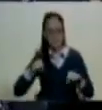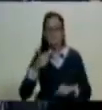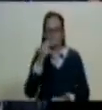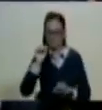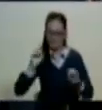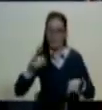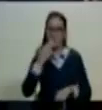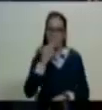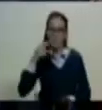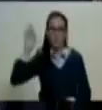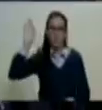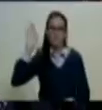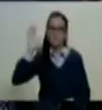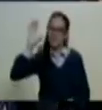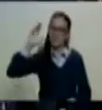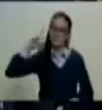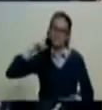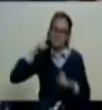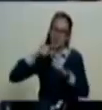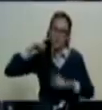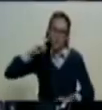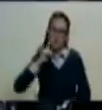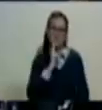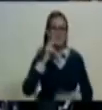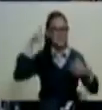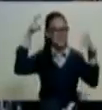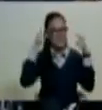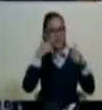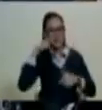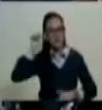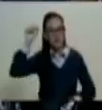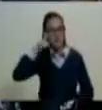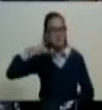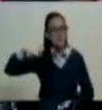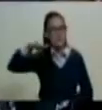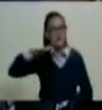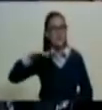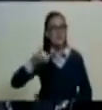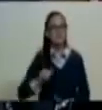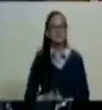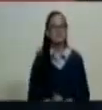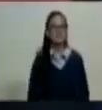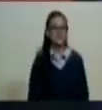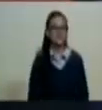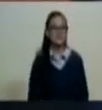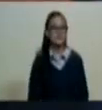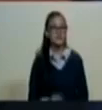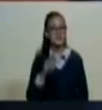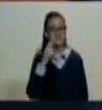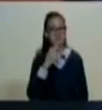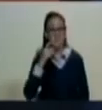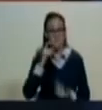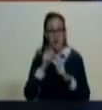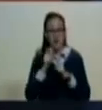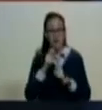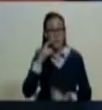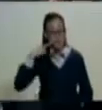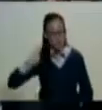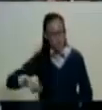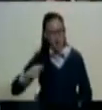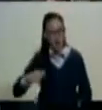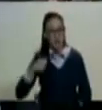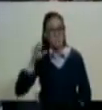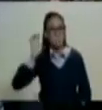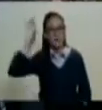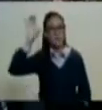lo juro, por la patria, por Bolívar, por Chávez, Nicolás y nuestro pueblo. Palabra de mujer, por la